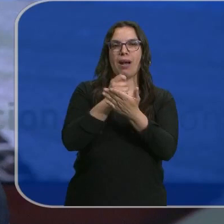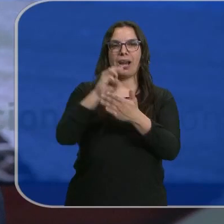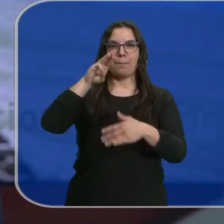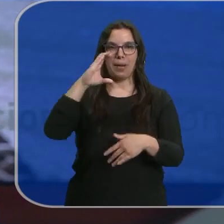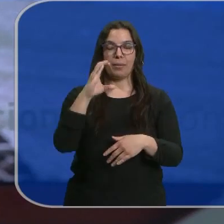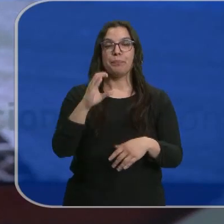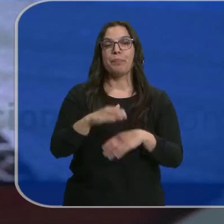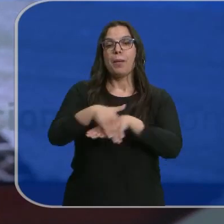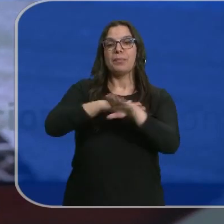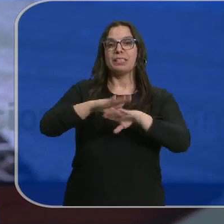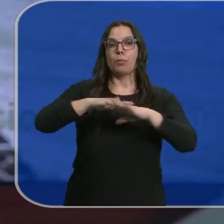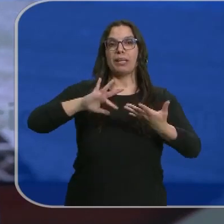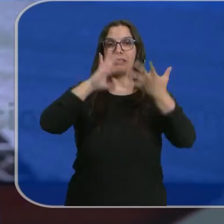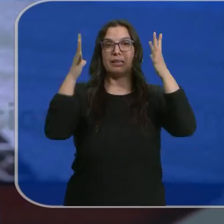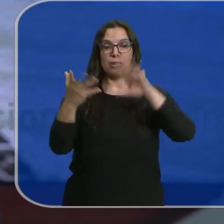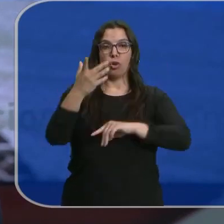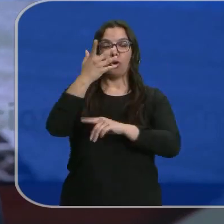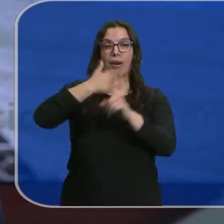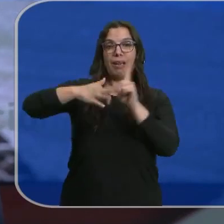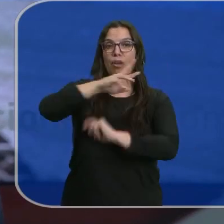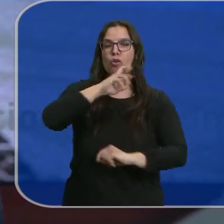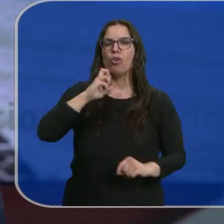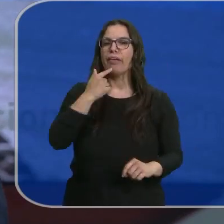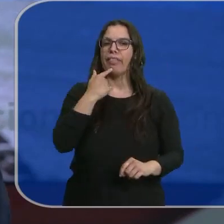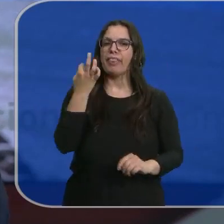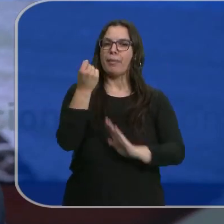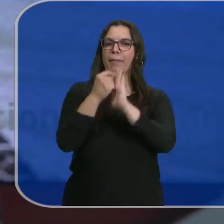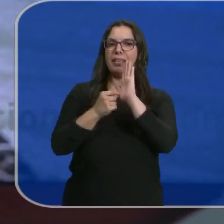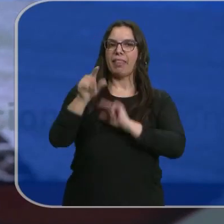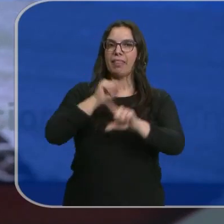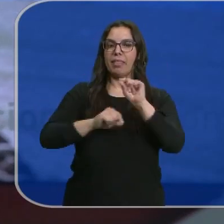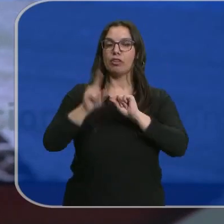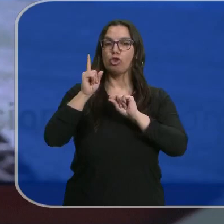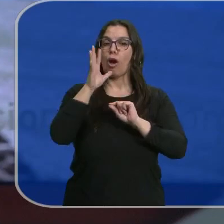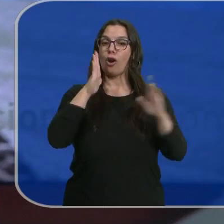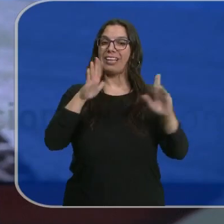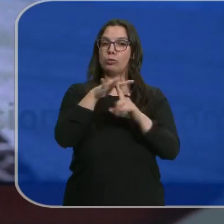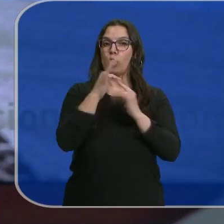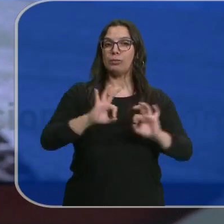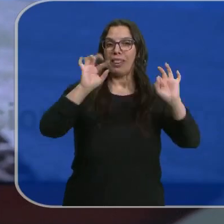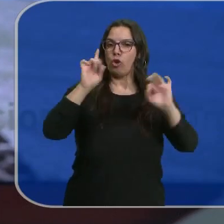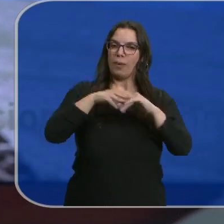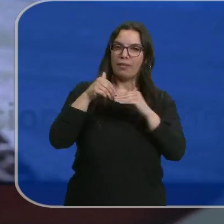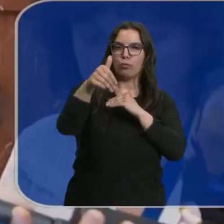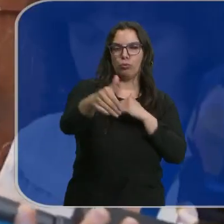El Ministerio para la Transición Ecológica cree que hay que diseñar medidas no solo por la situación puntual de la sequía.